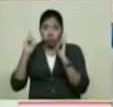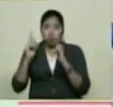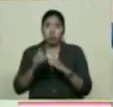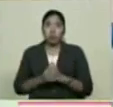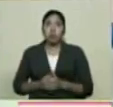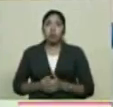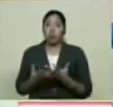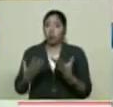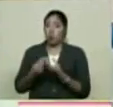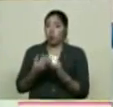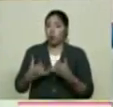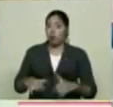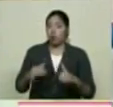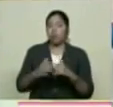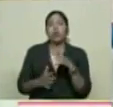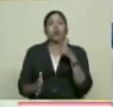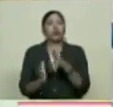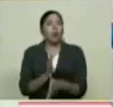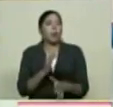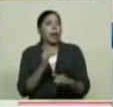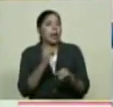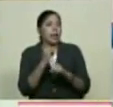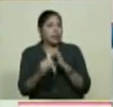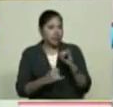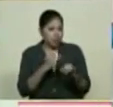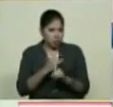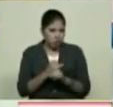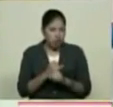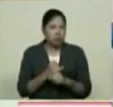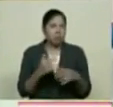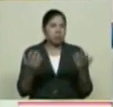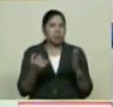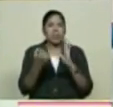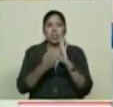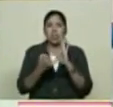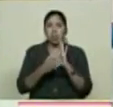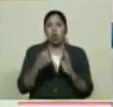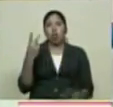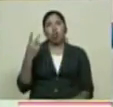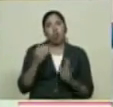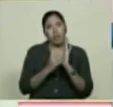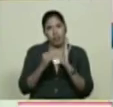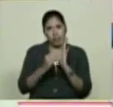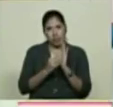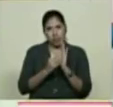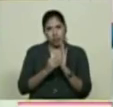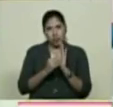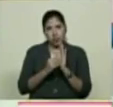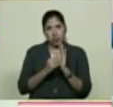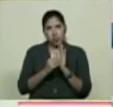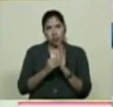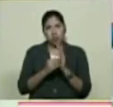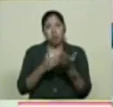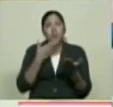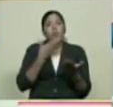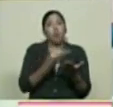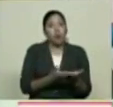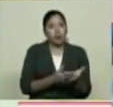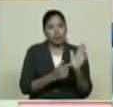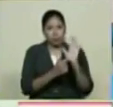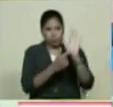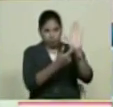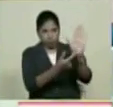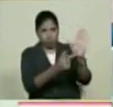el tema Internacional Sobre la inscripción Ya en dos oportunidades La vuelta ha estado En el calendario UCI